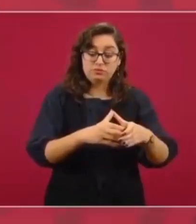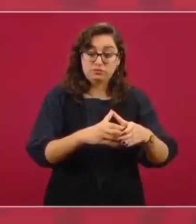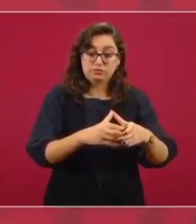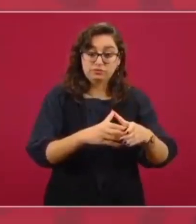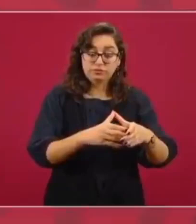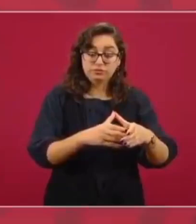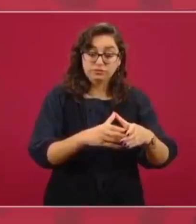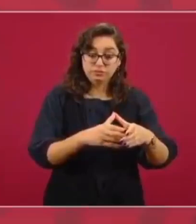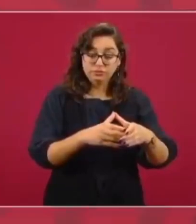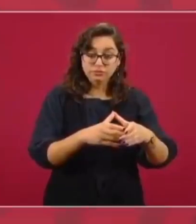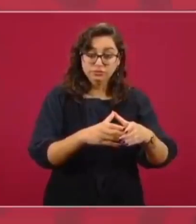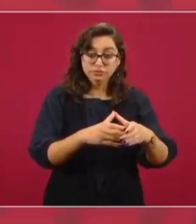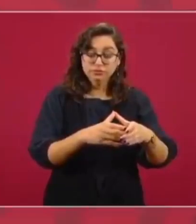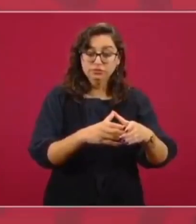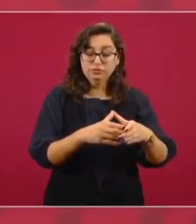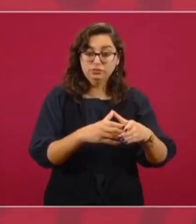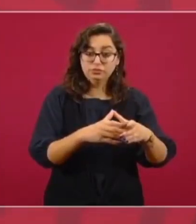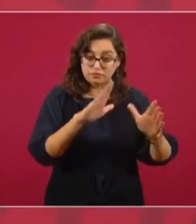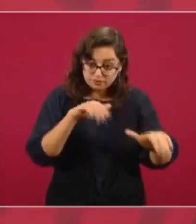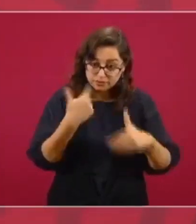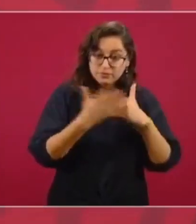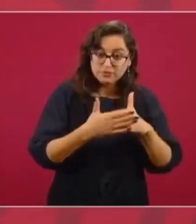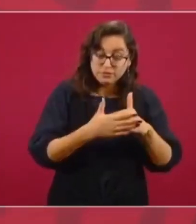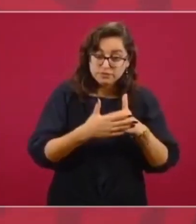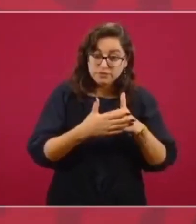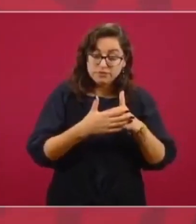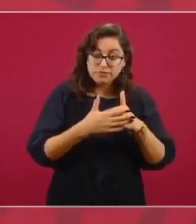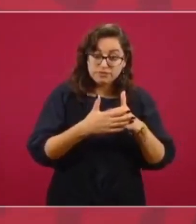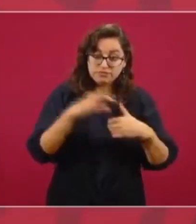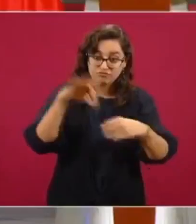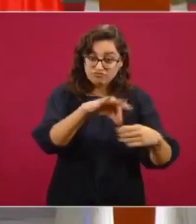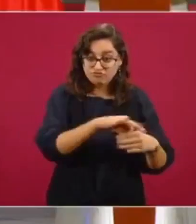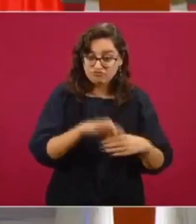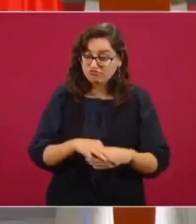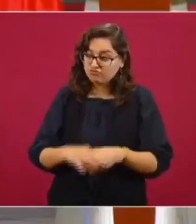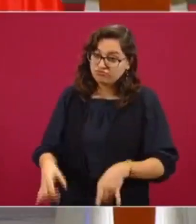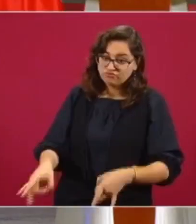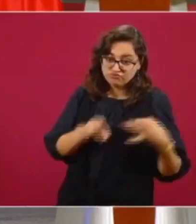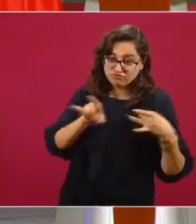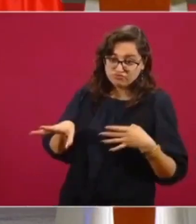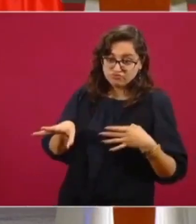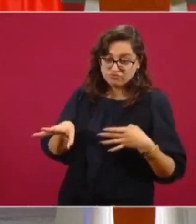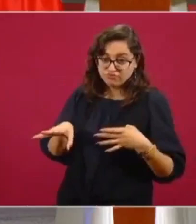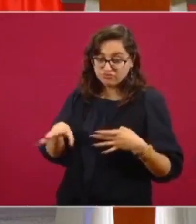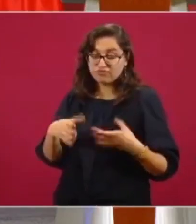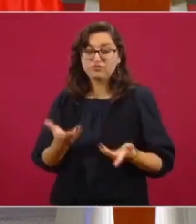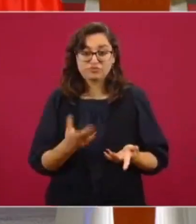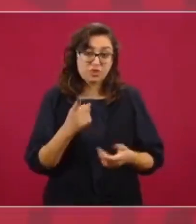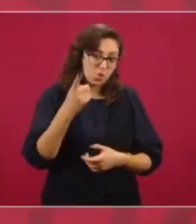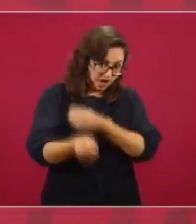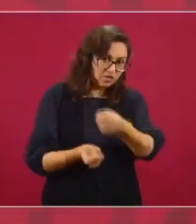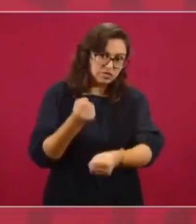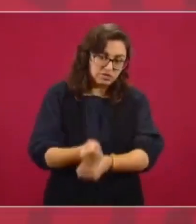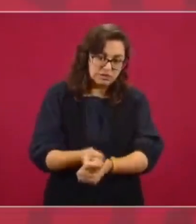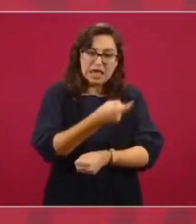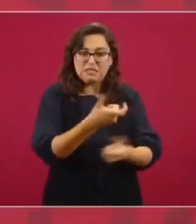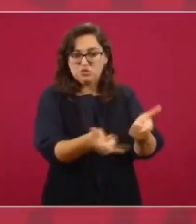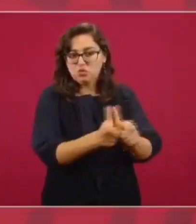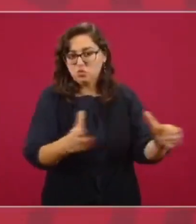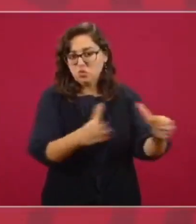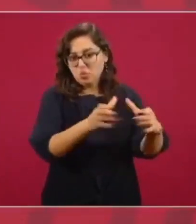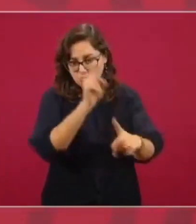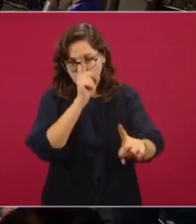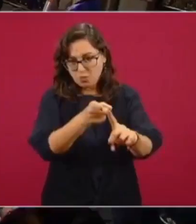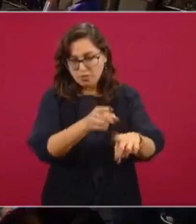nos derroten, políticamente hablando, en la elección del año próximo. Ese es el propósito de este frente.